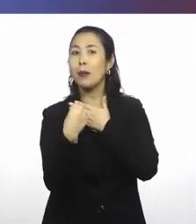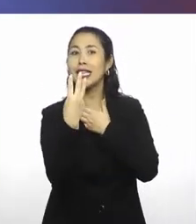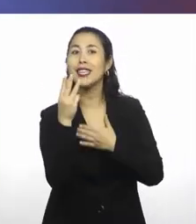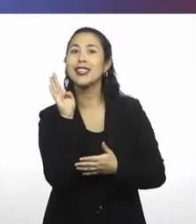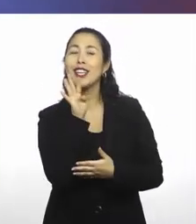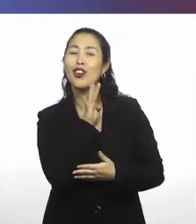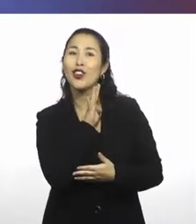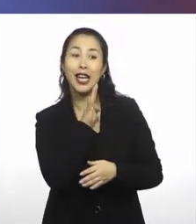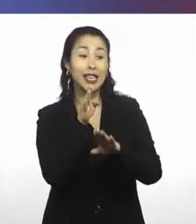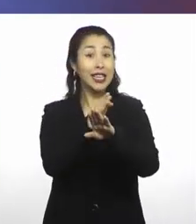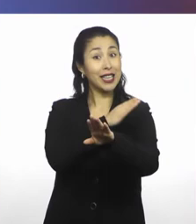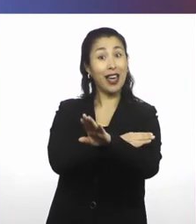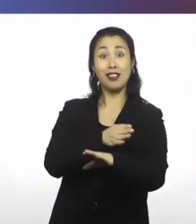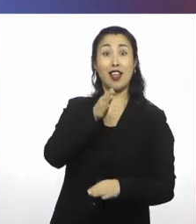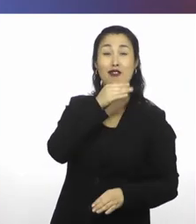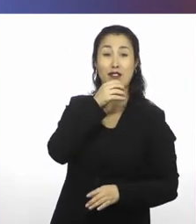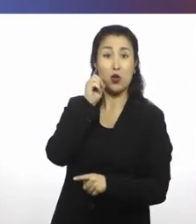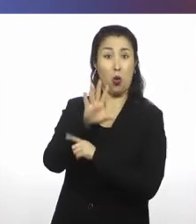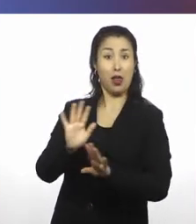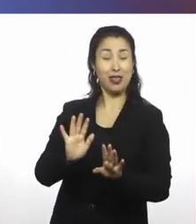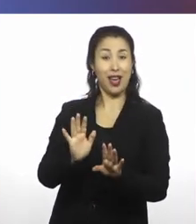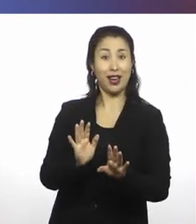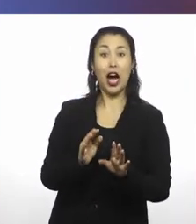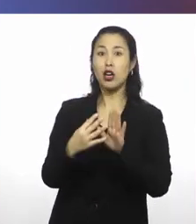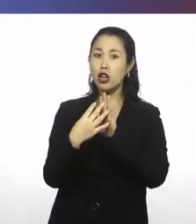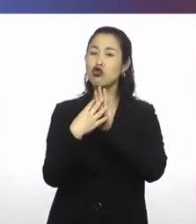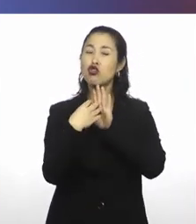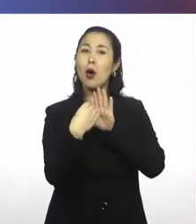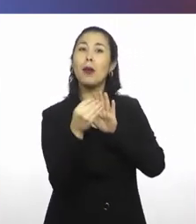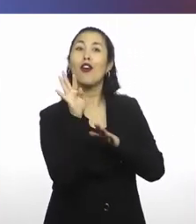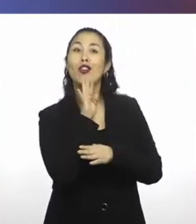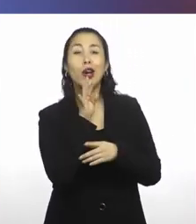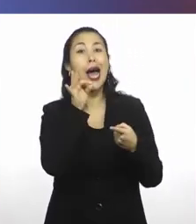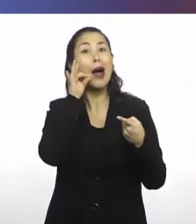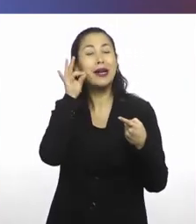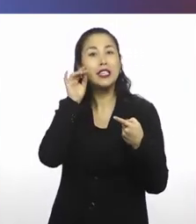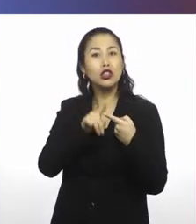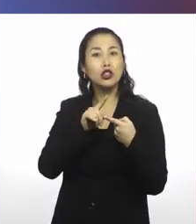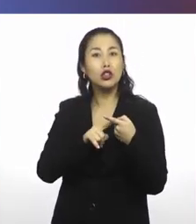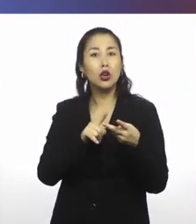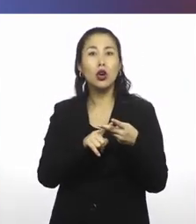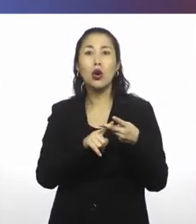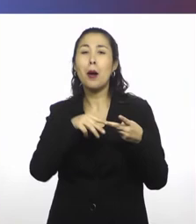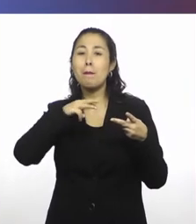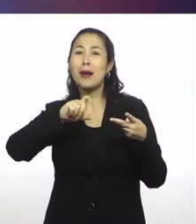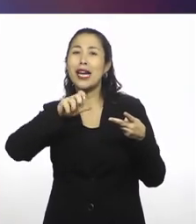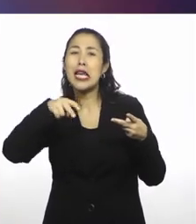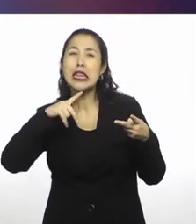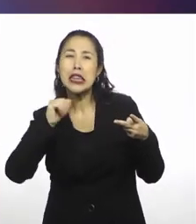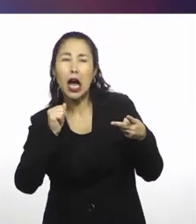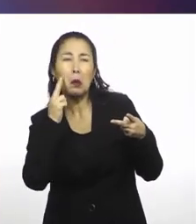antes no teníamos en nuestras luces. Nuestras sombras ahora son de color amarillo, de color magenta y de color cian.